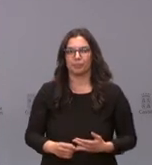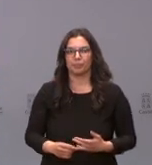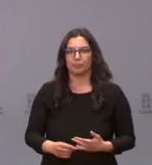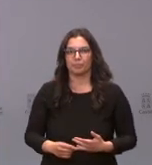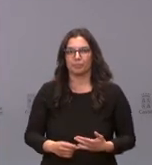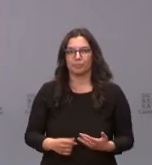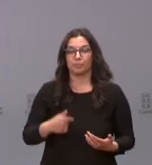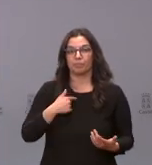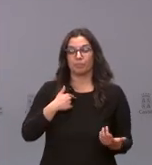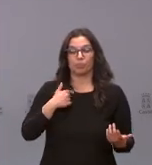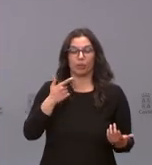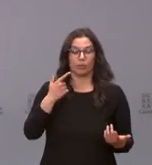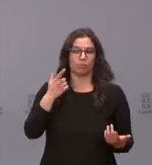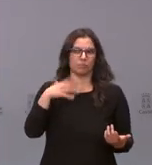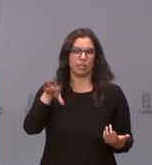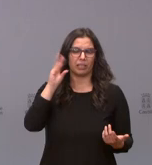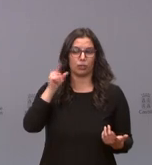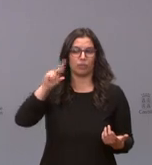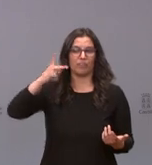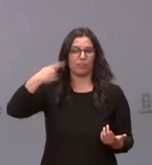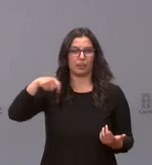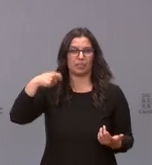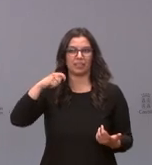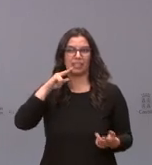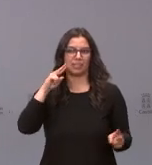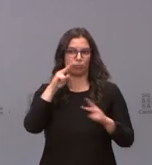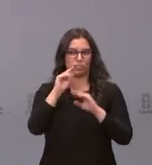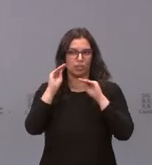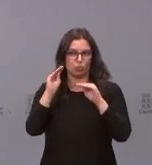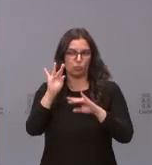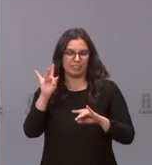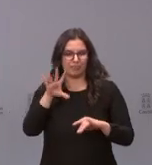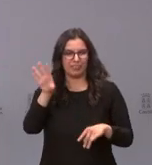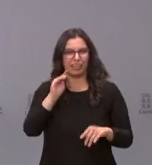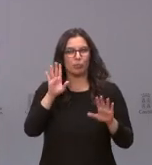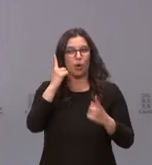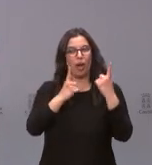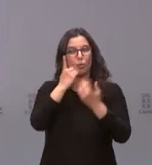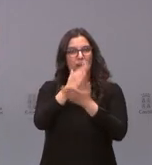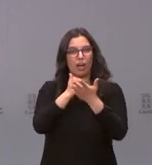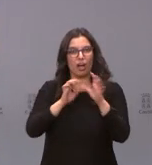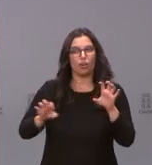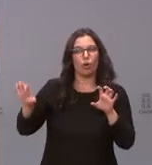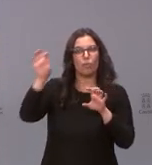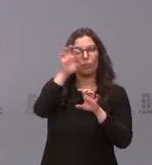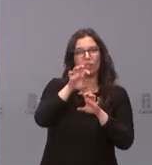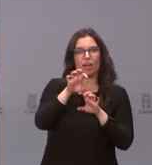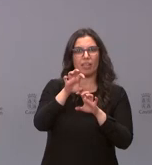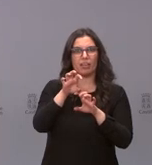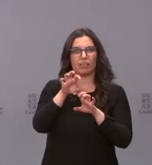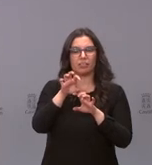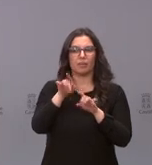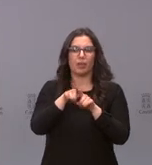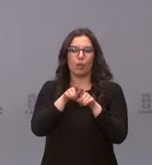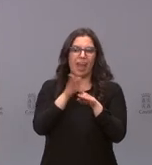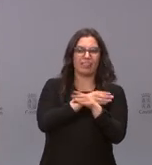Entiendo lo que contesta ahora el vicepresidente, pero ha habido comunidades autónomas que no es que no hayan aligerado